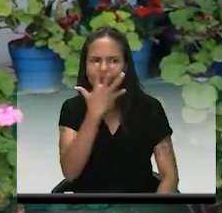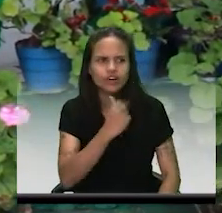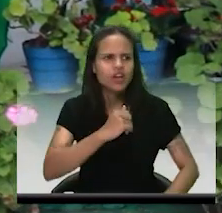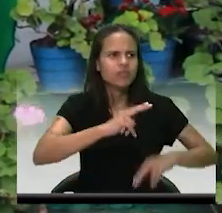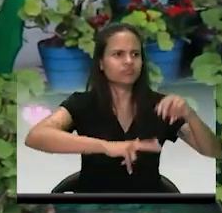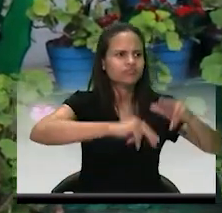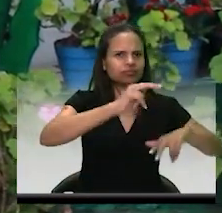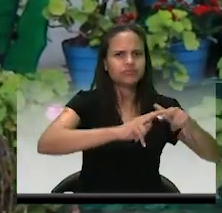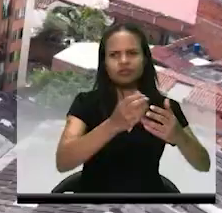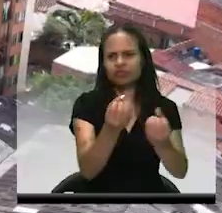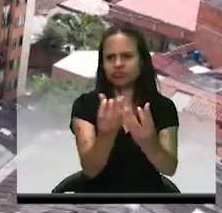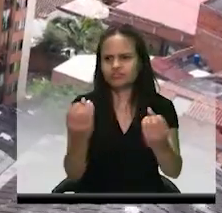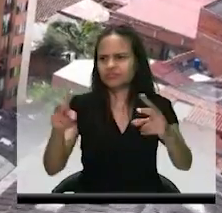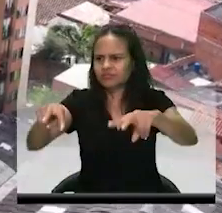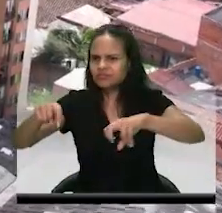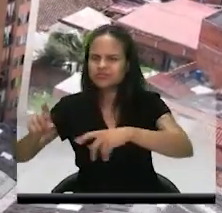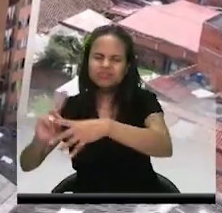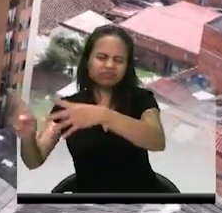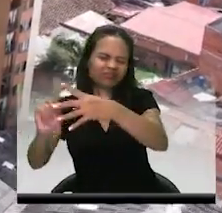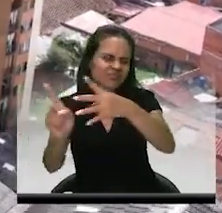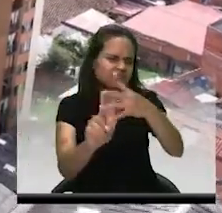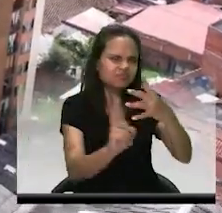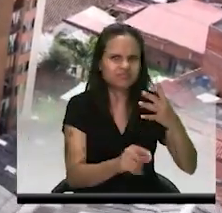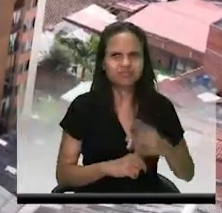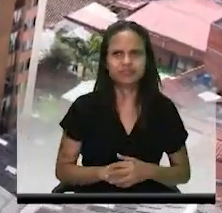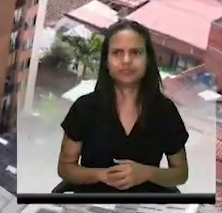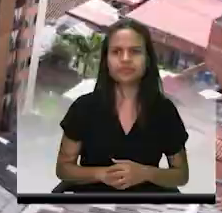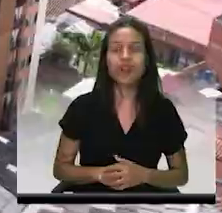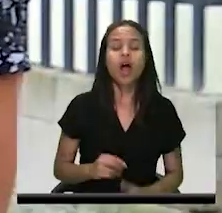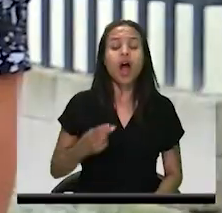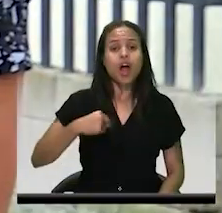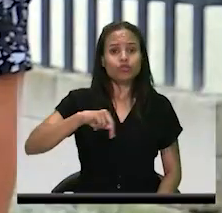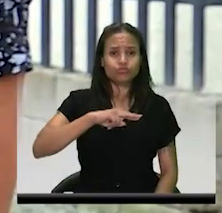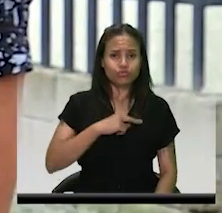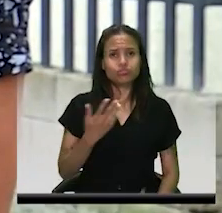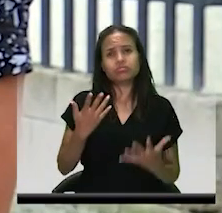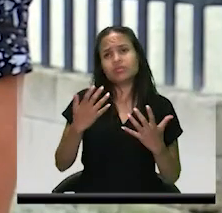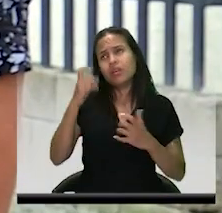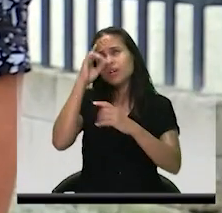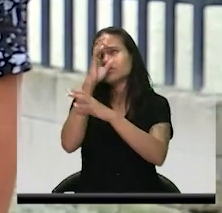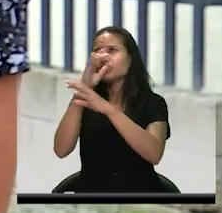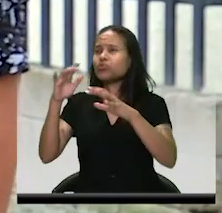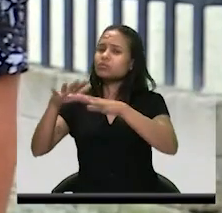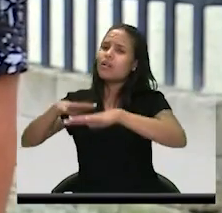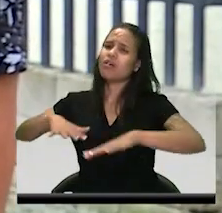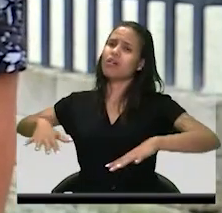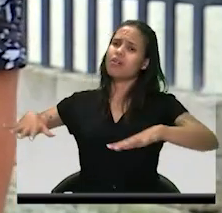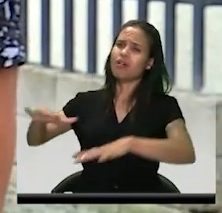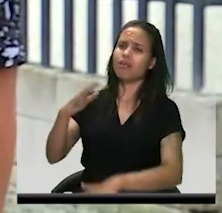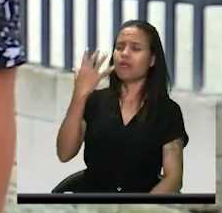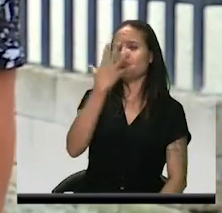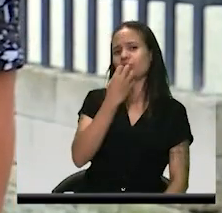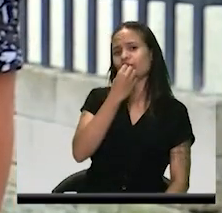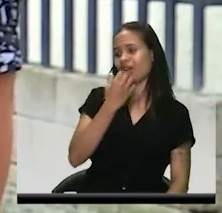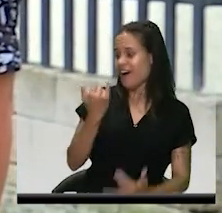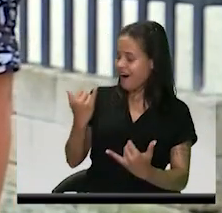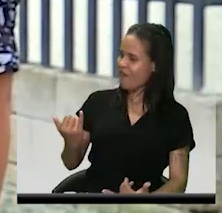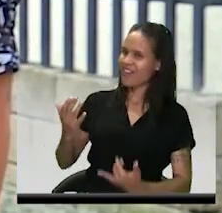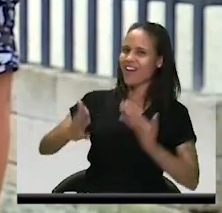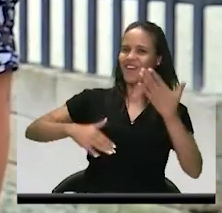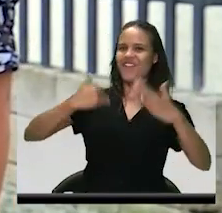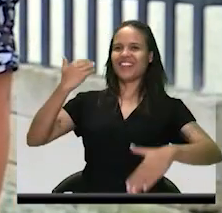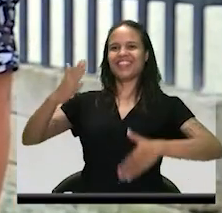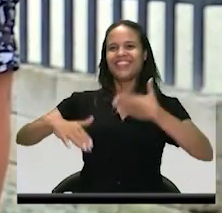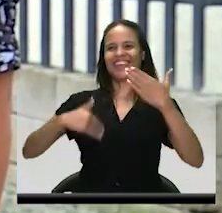y mucho más. Soñábamos tener un entorno muy bonito y en este momento estamos disfrutando de eso. Siento a mis